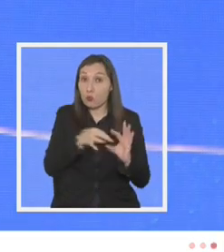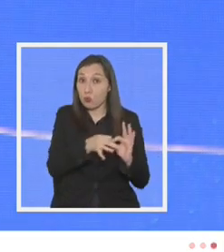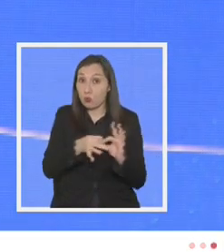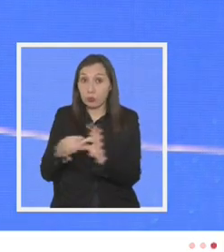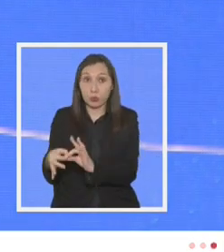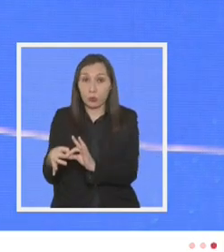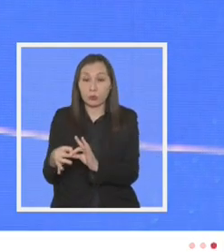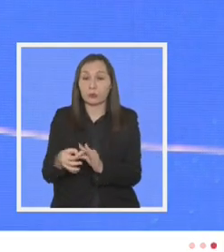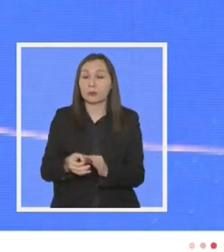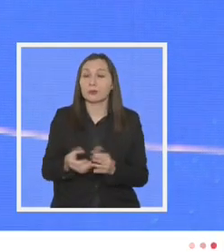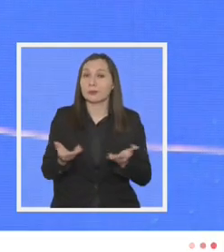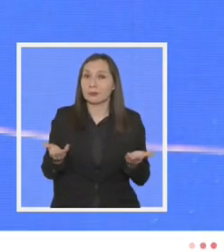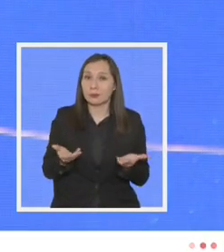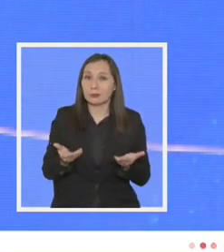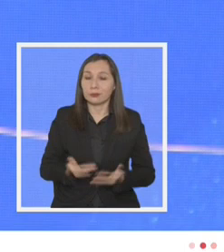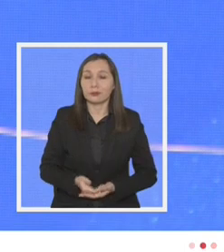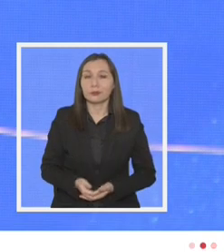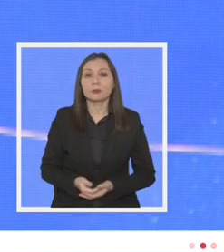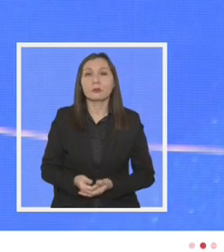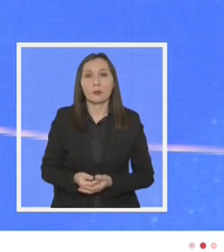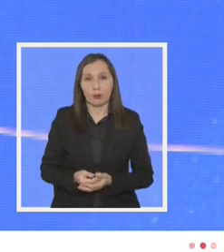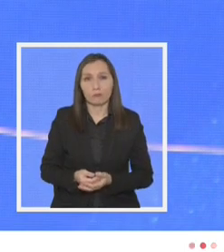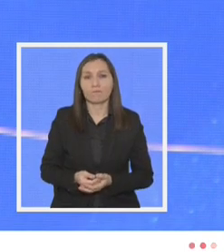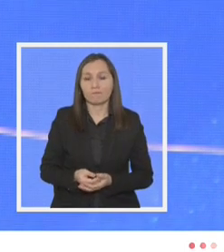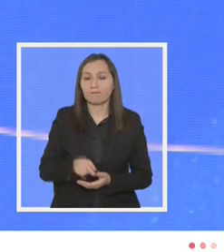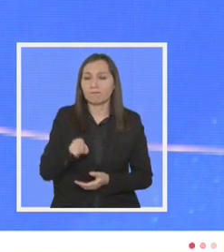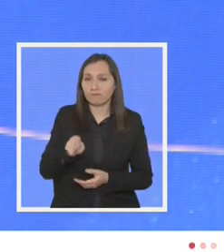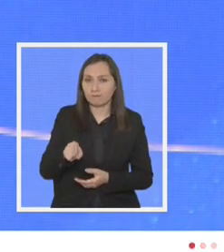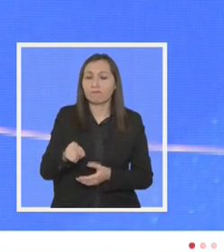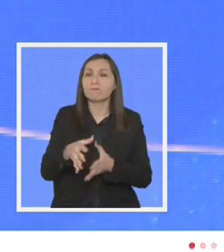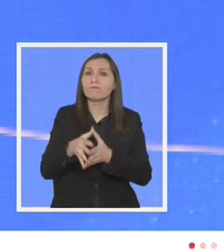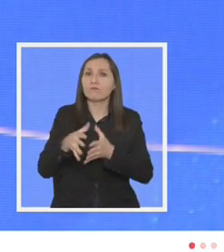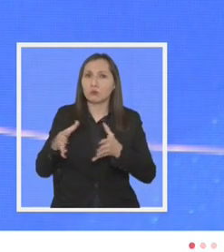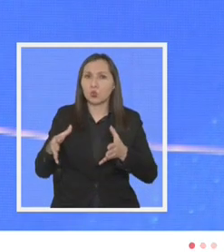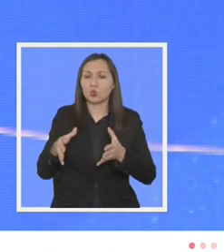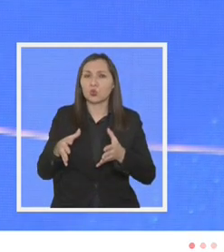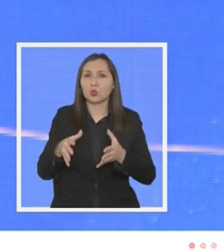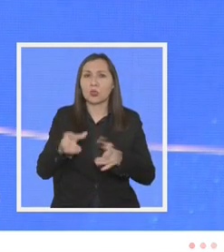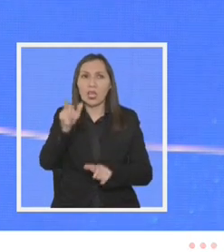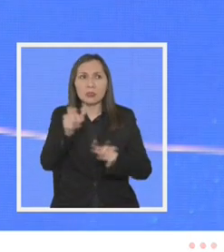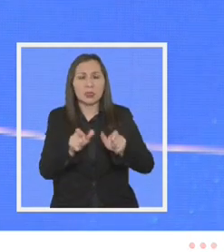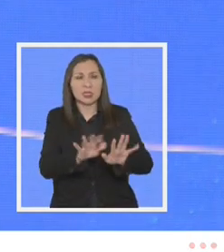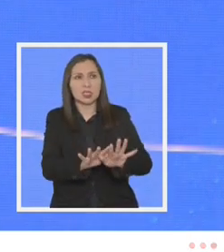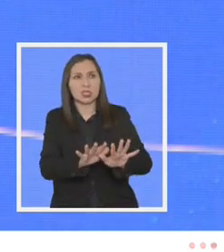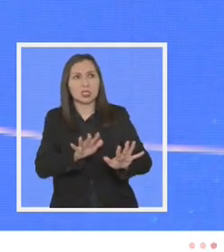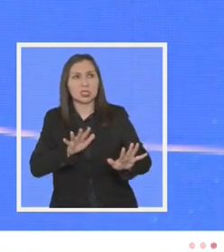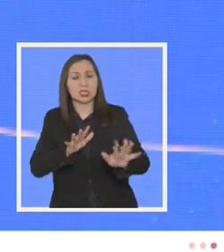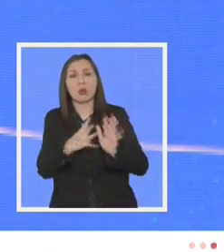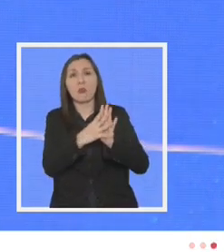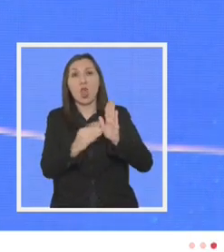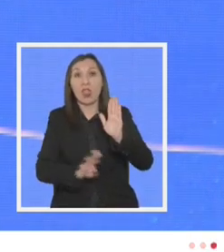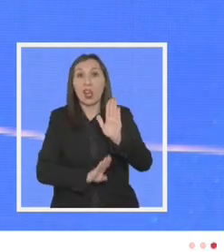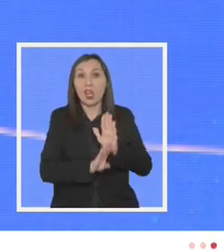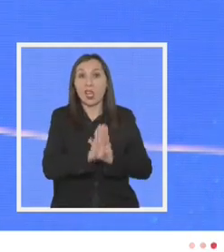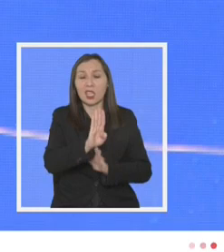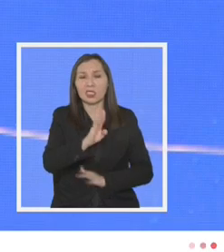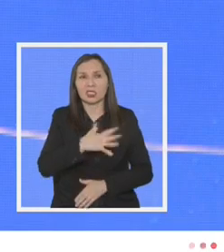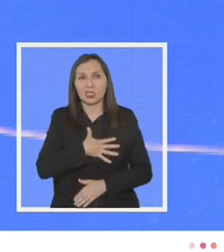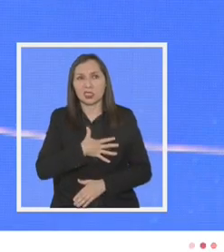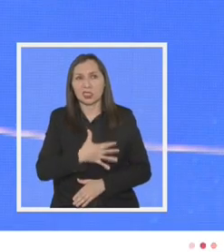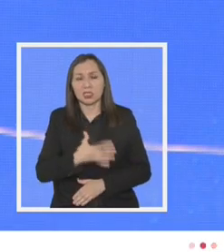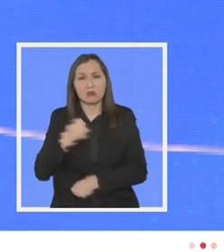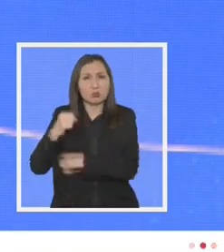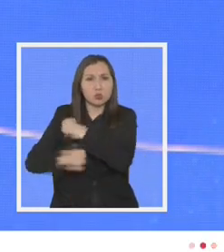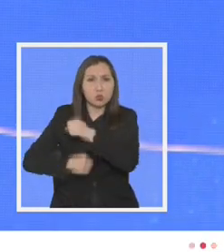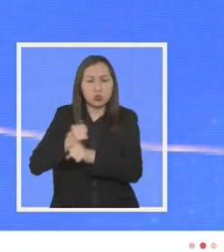es que hay sin duda una creciente desafección de la ciudadanía a este modelo de crecimiento que